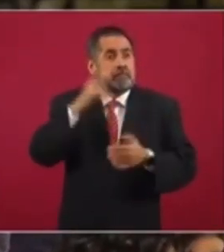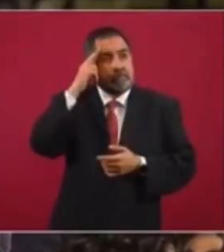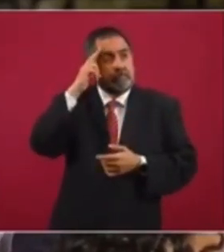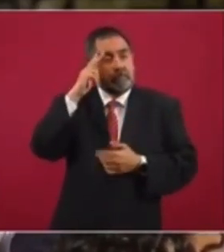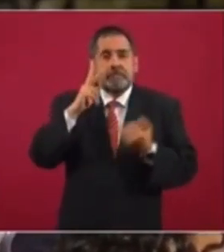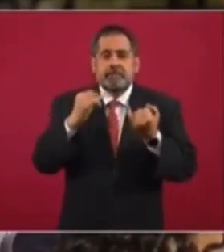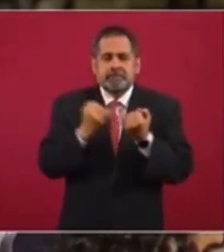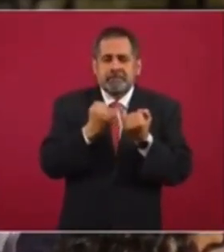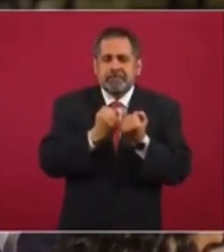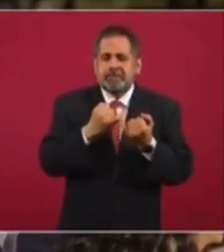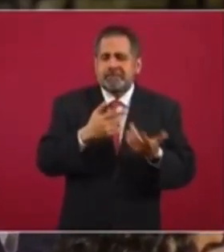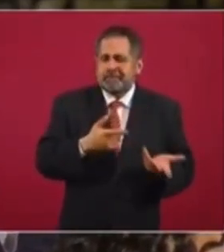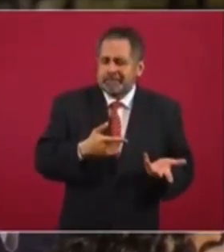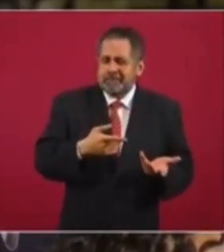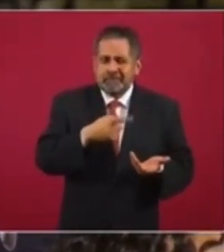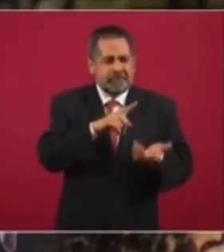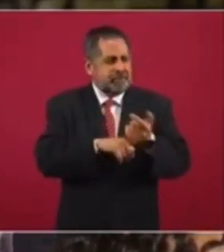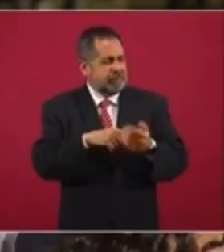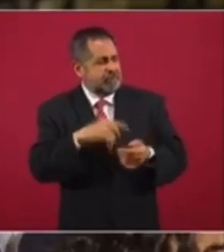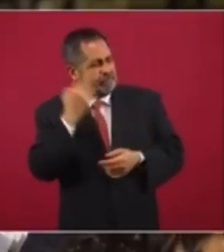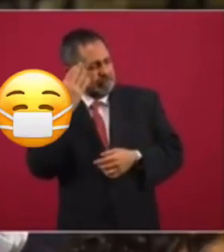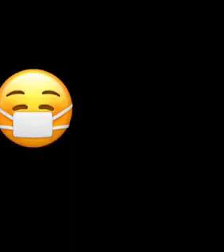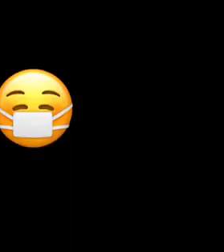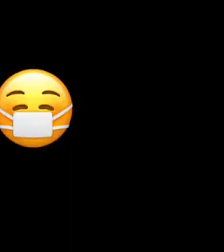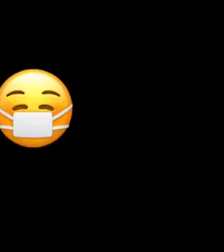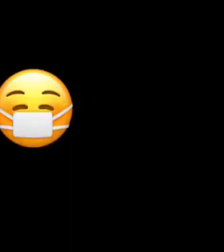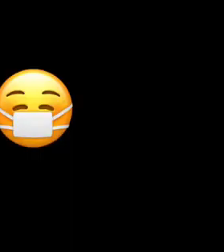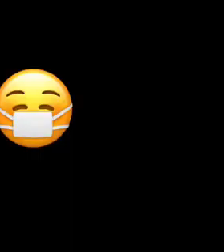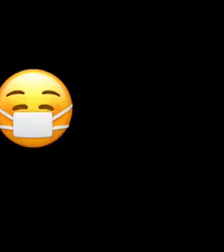la ya decadente época del neoliberalismo.